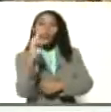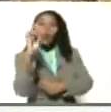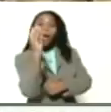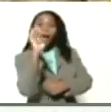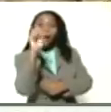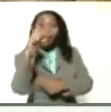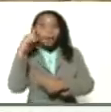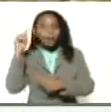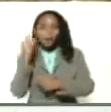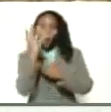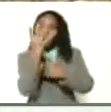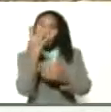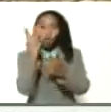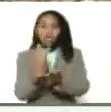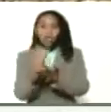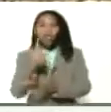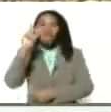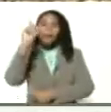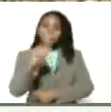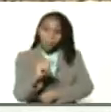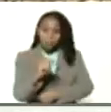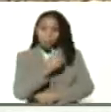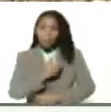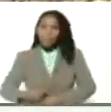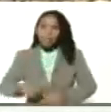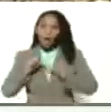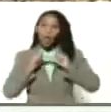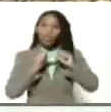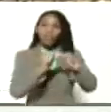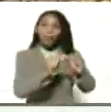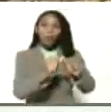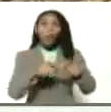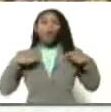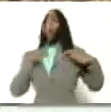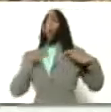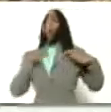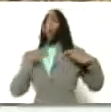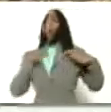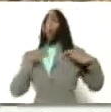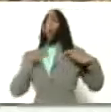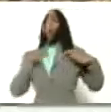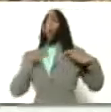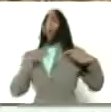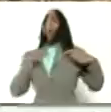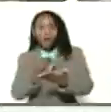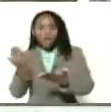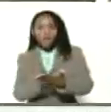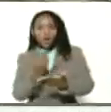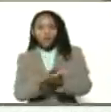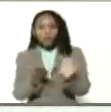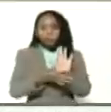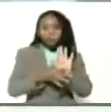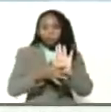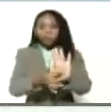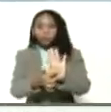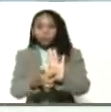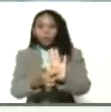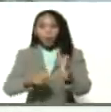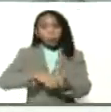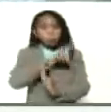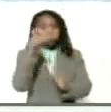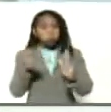jurel. También, presidente, seguimos promocionando en presentaciones también enteras